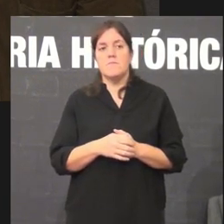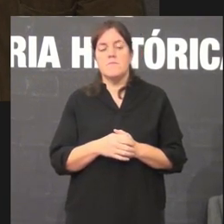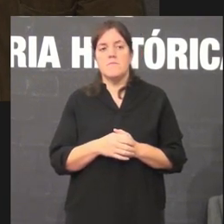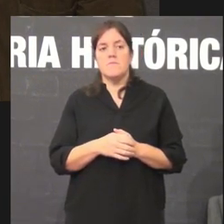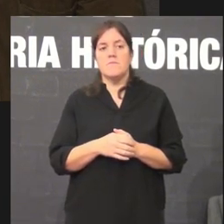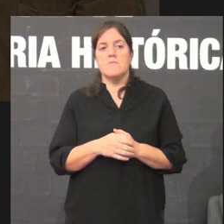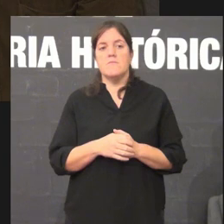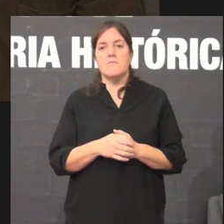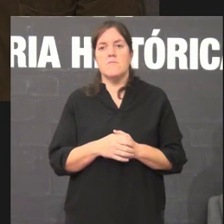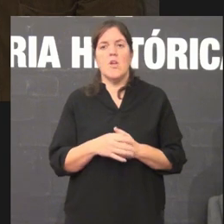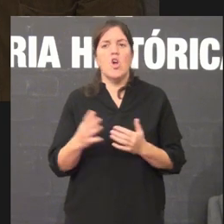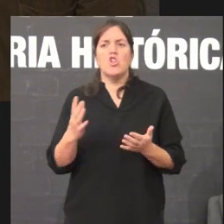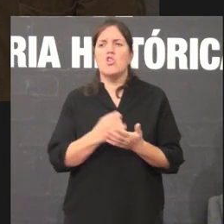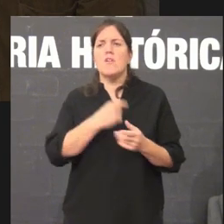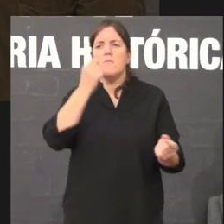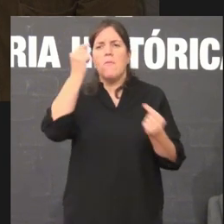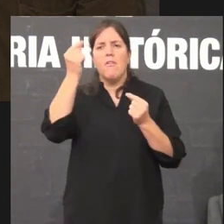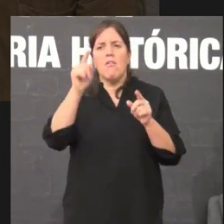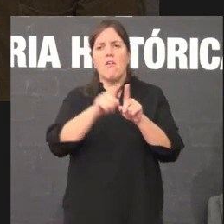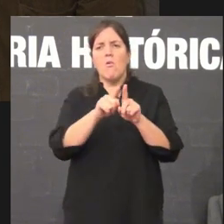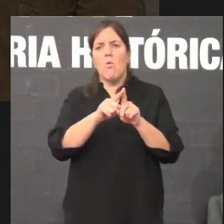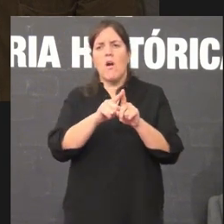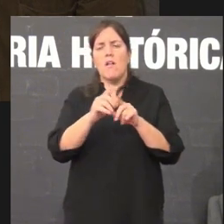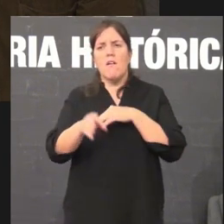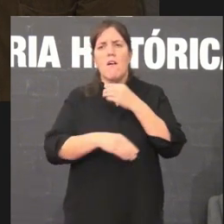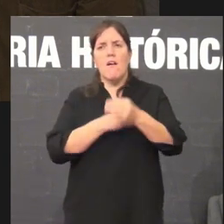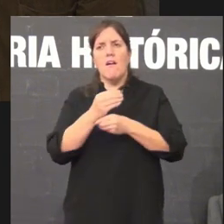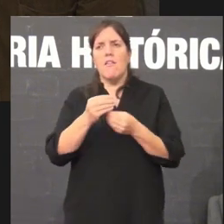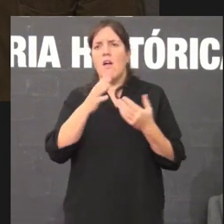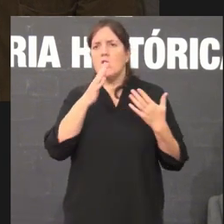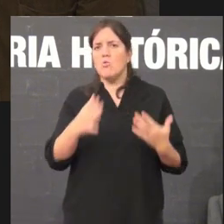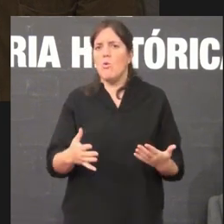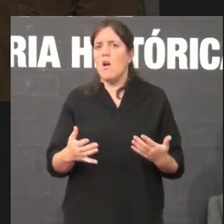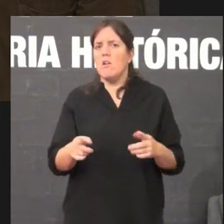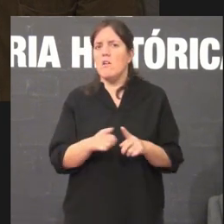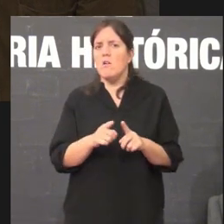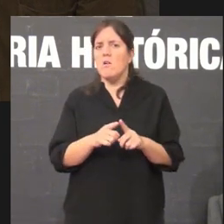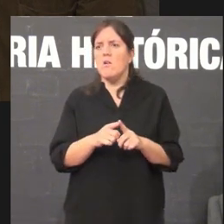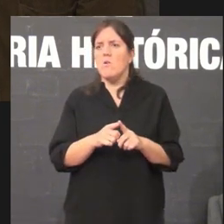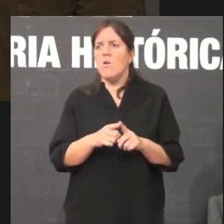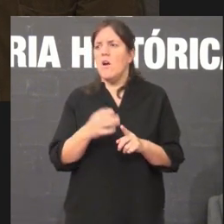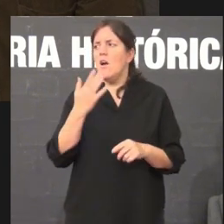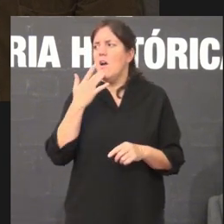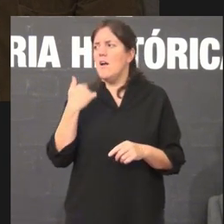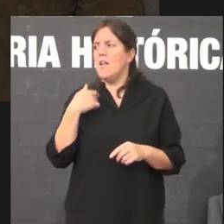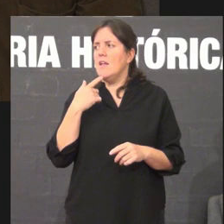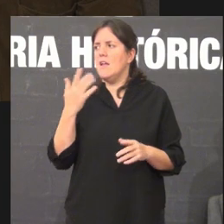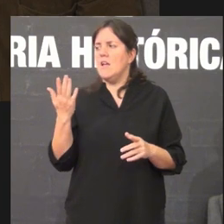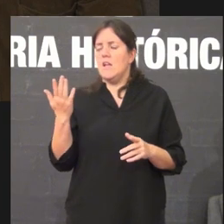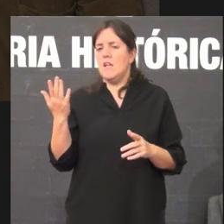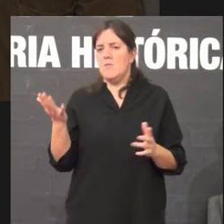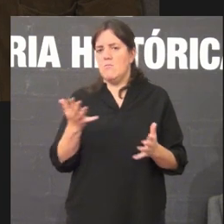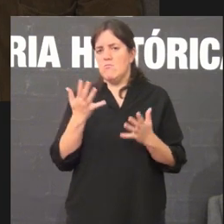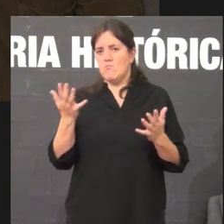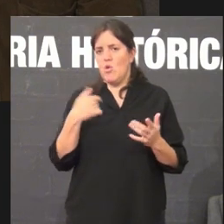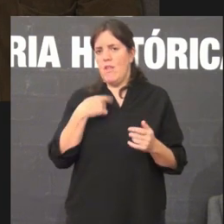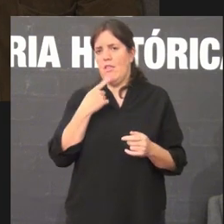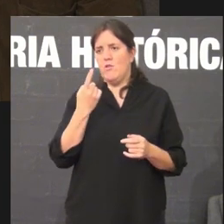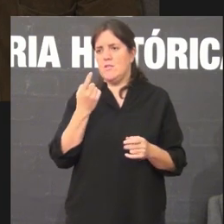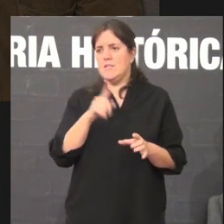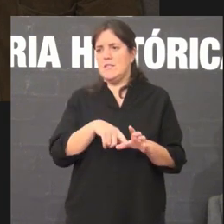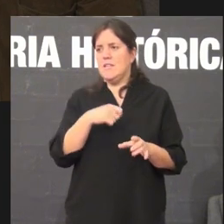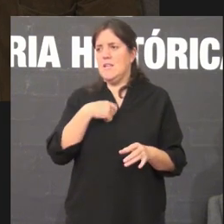medidas que está tomando que tomou agora o moderado este que mandaron para Madrid a partir da